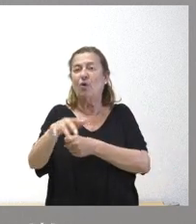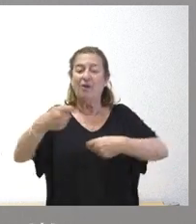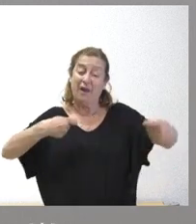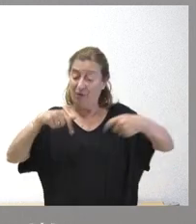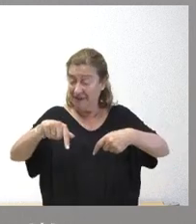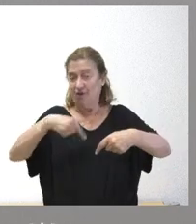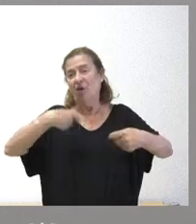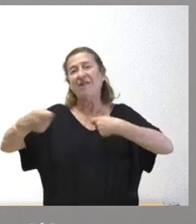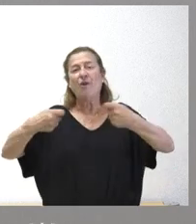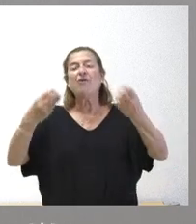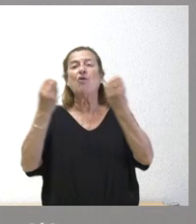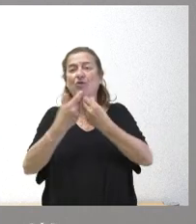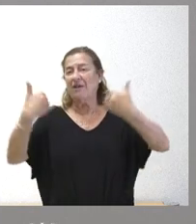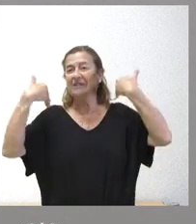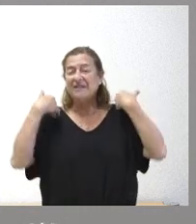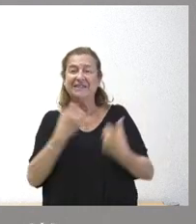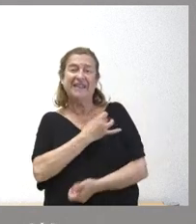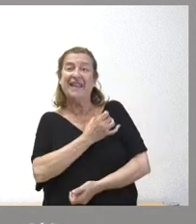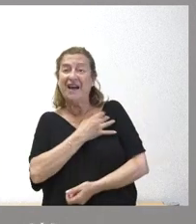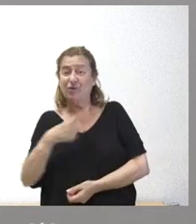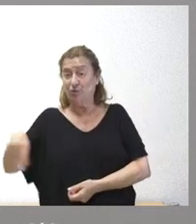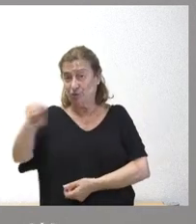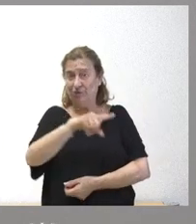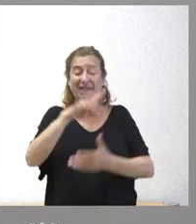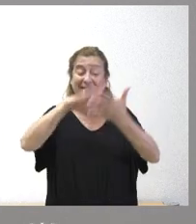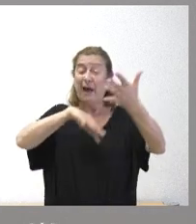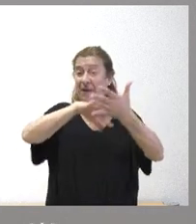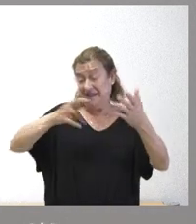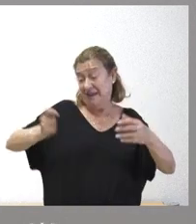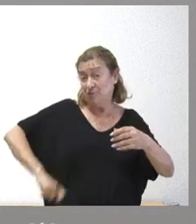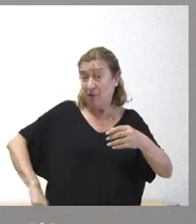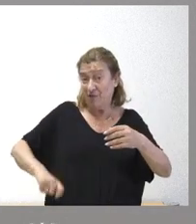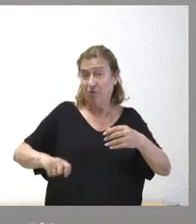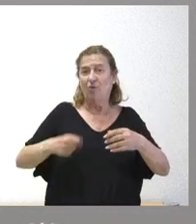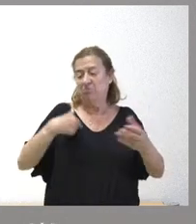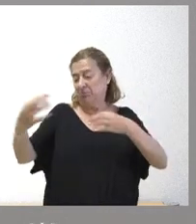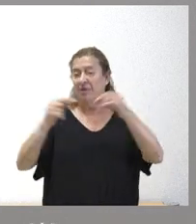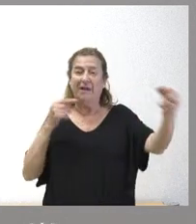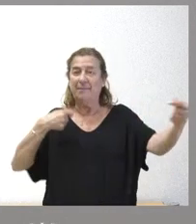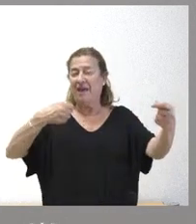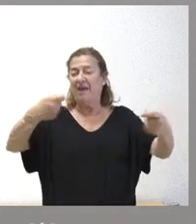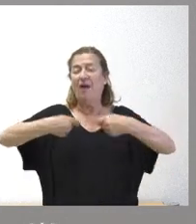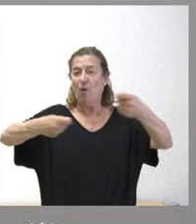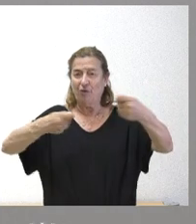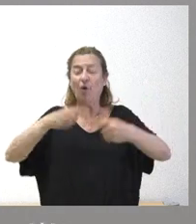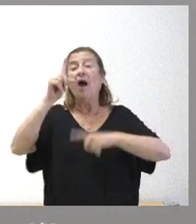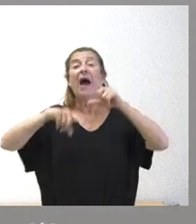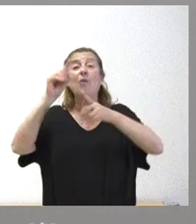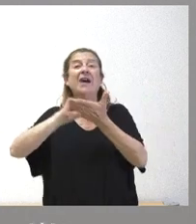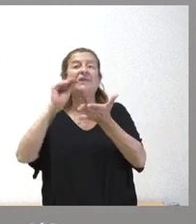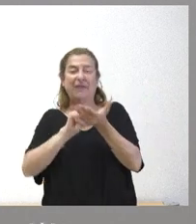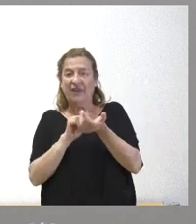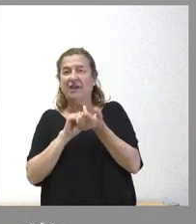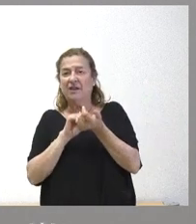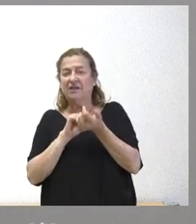con los representantes sindicales ese tipo de tablas. En algunos casos son cantidades